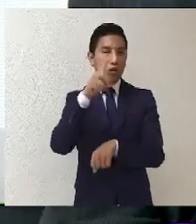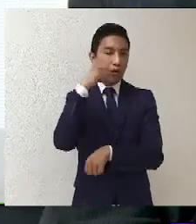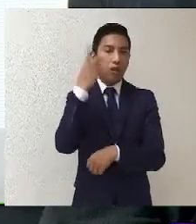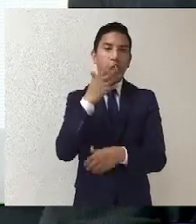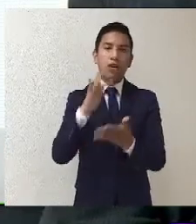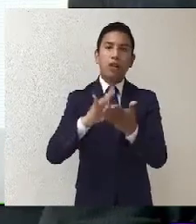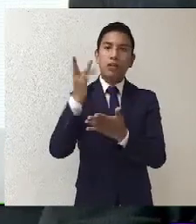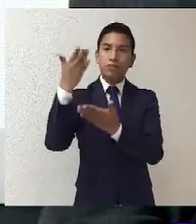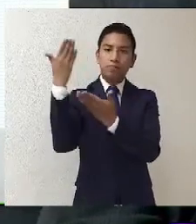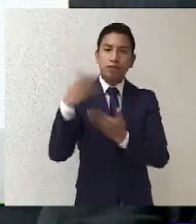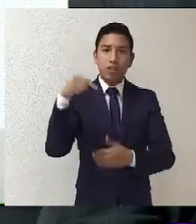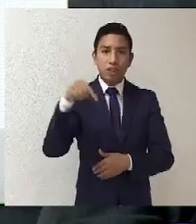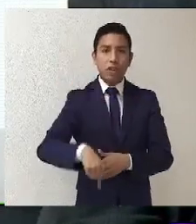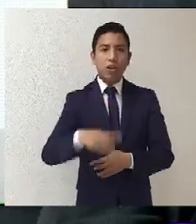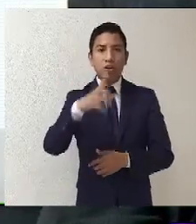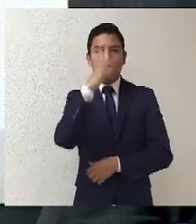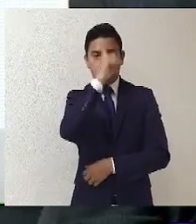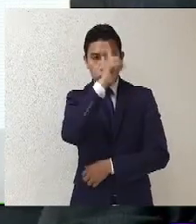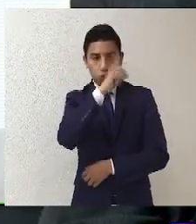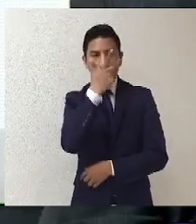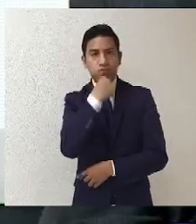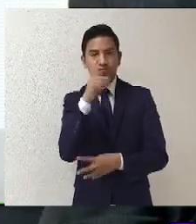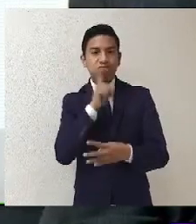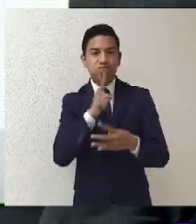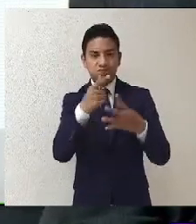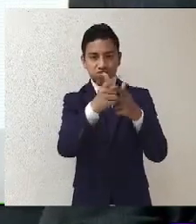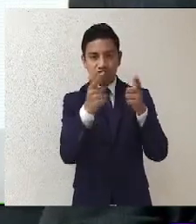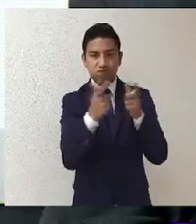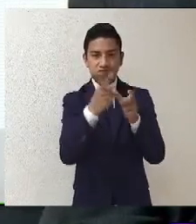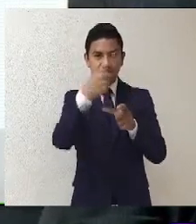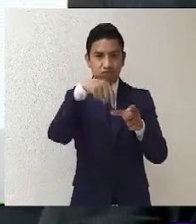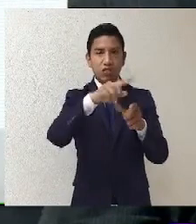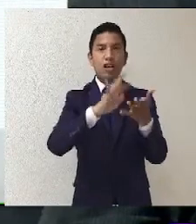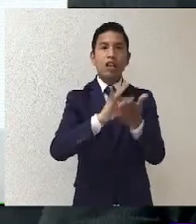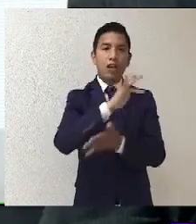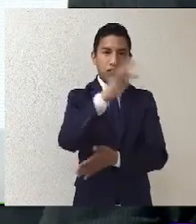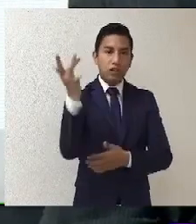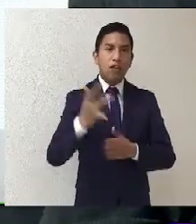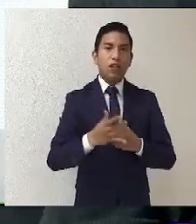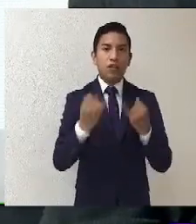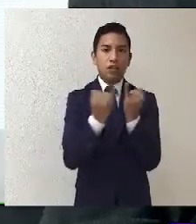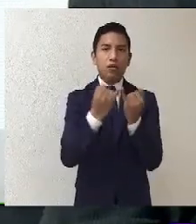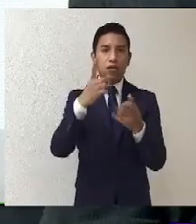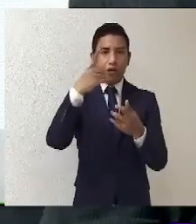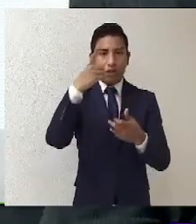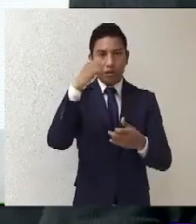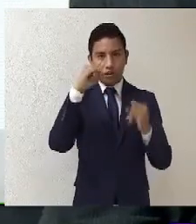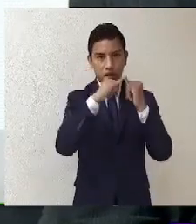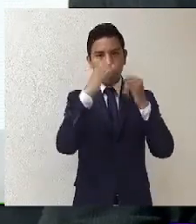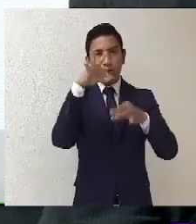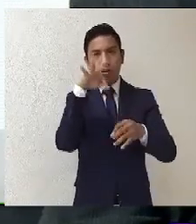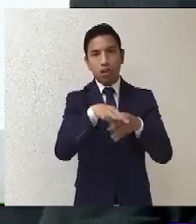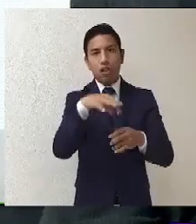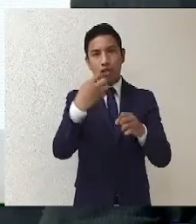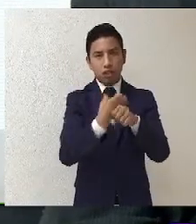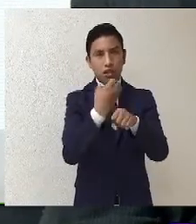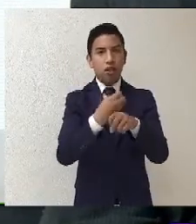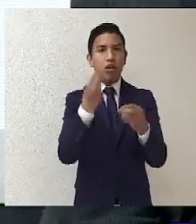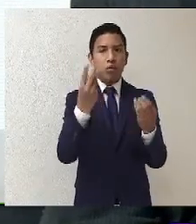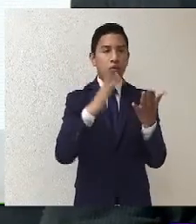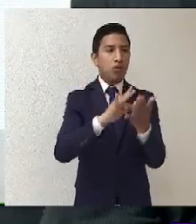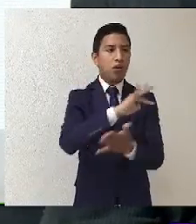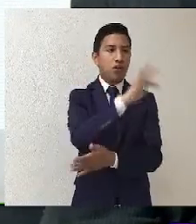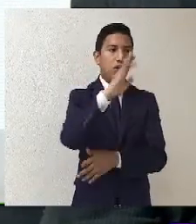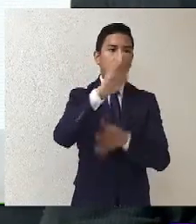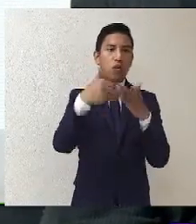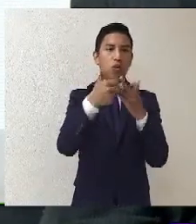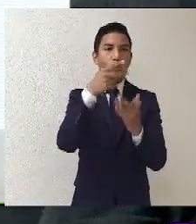aquí. Muchas gracias a sus consejeros, también del Instituto Electoral del Estado. Y muchas gracias a todas y todos,